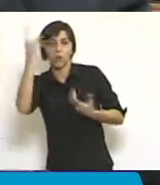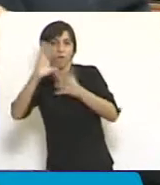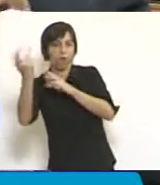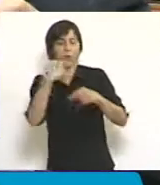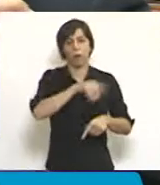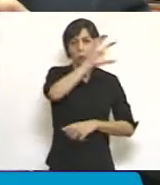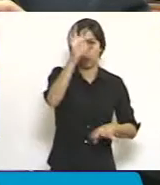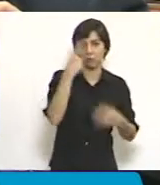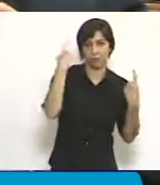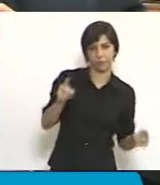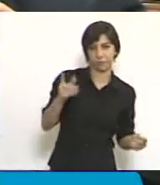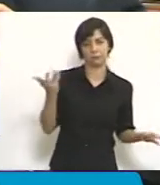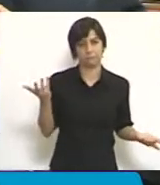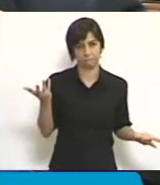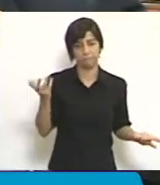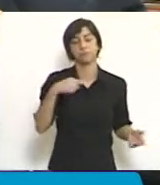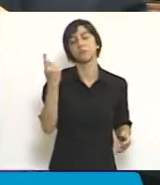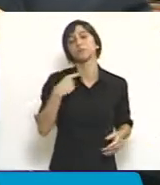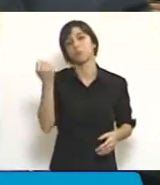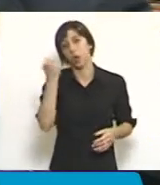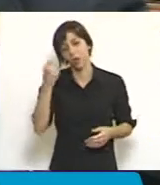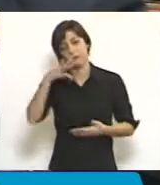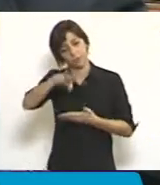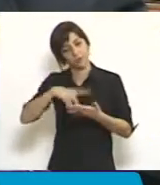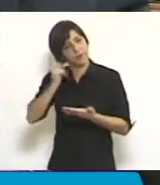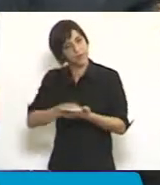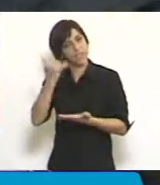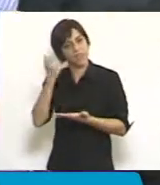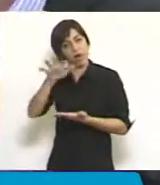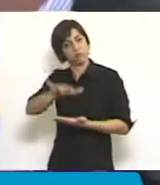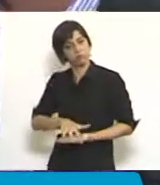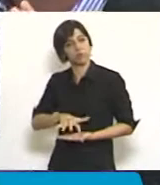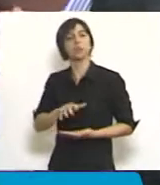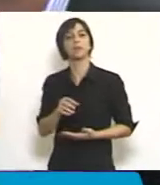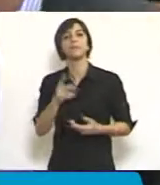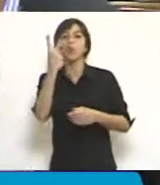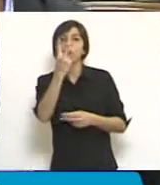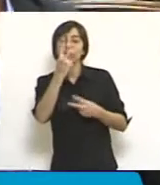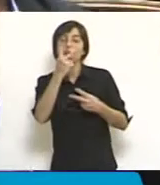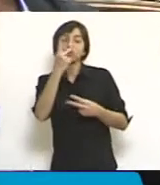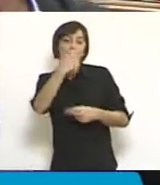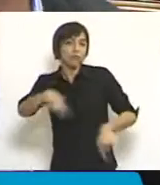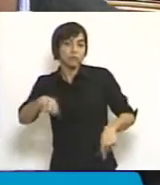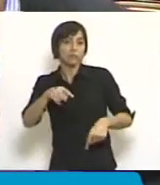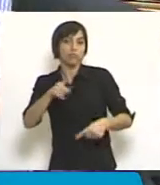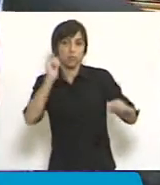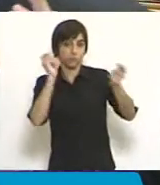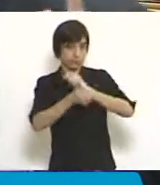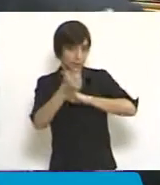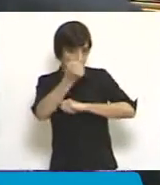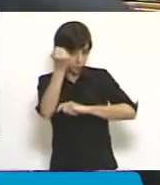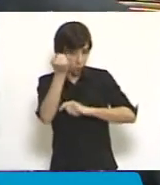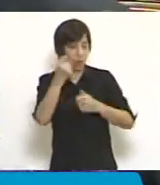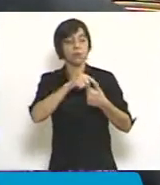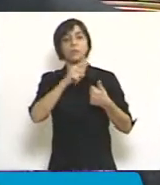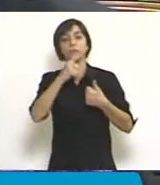interesa también marcar acá? Ahora, hay dos bases de la reforma, pasar